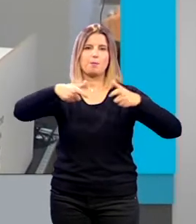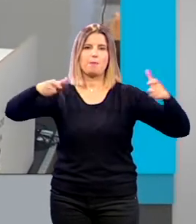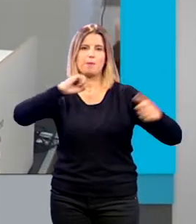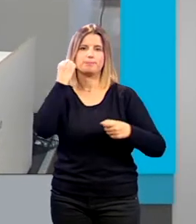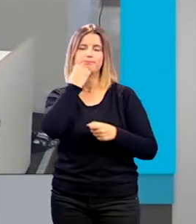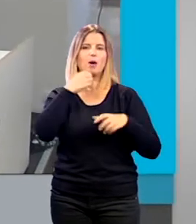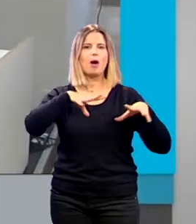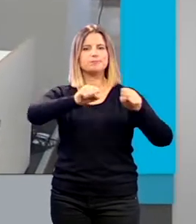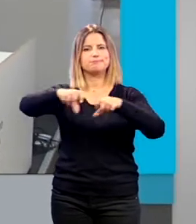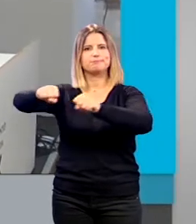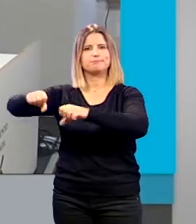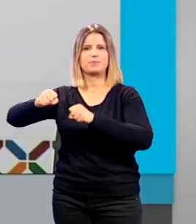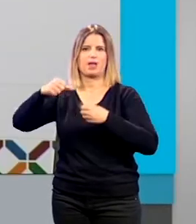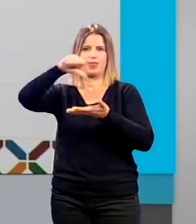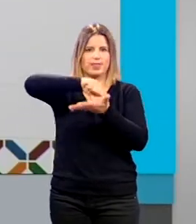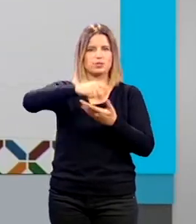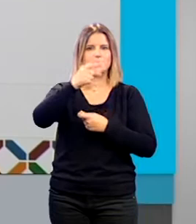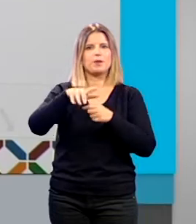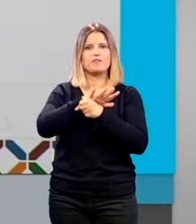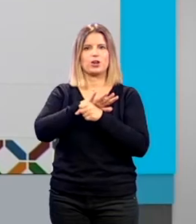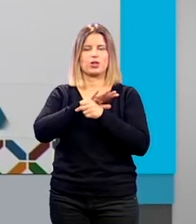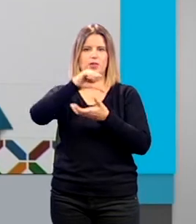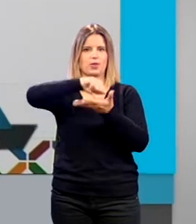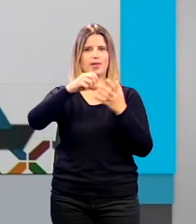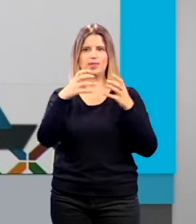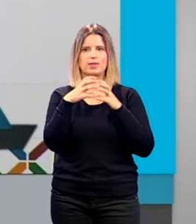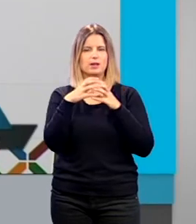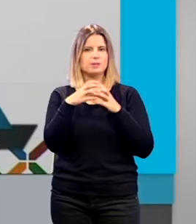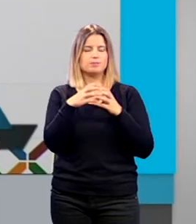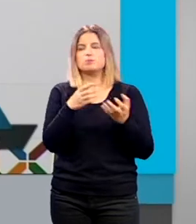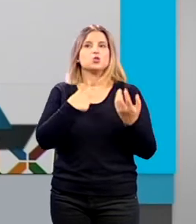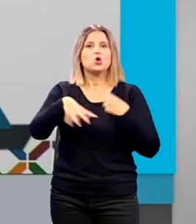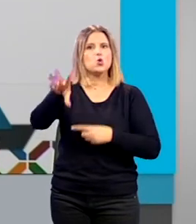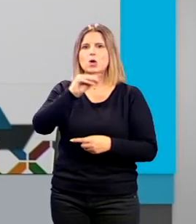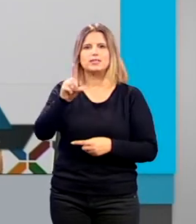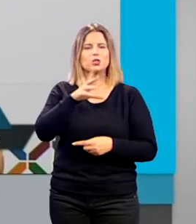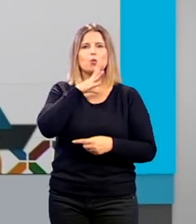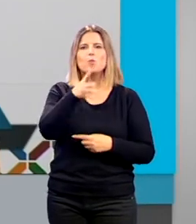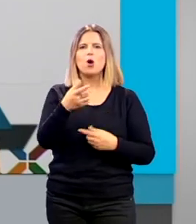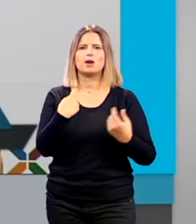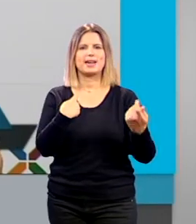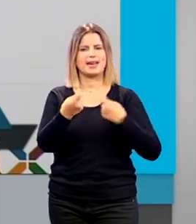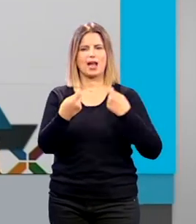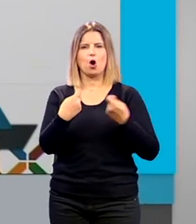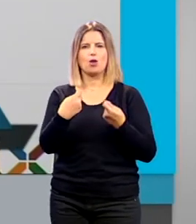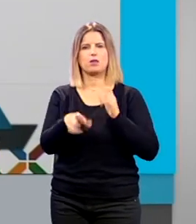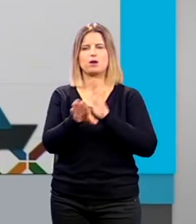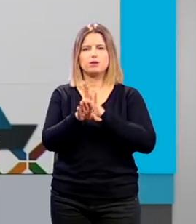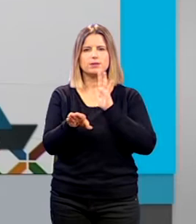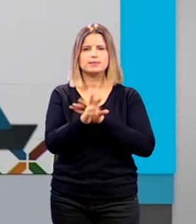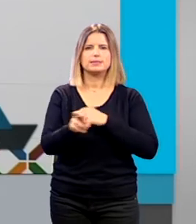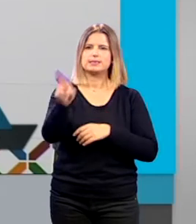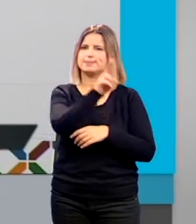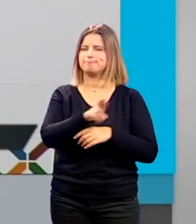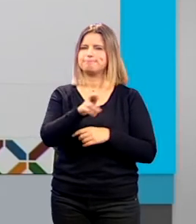en el centro como en los barrios de la ciudad entendemos como hay negocios que de forma continuada y reiterada están